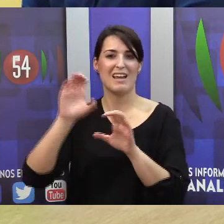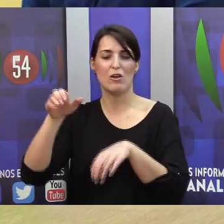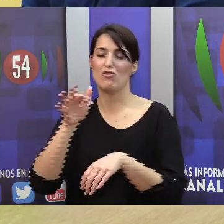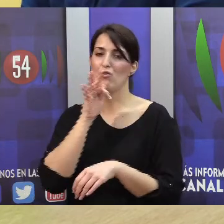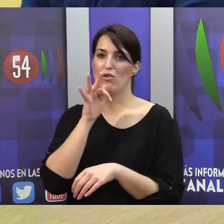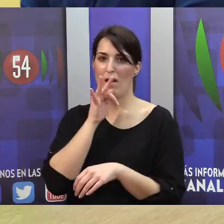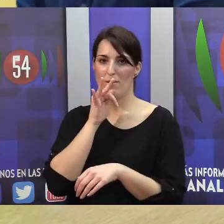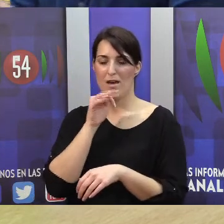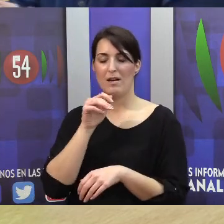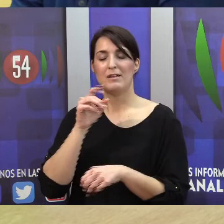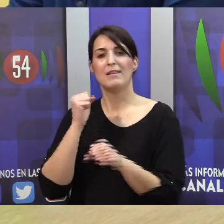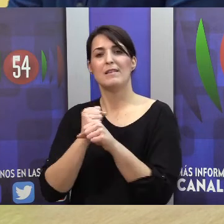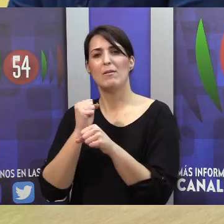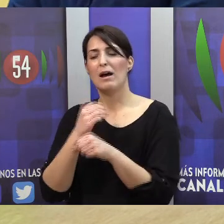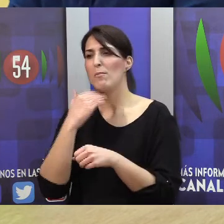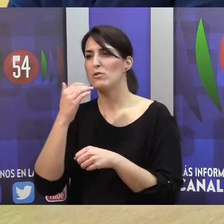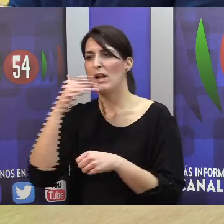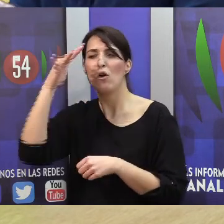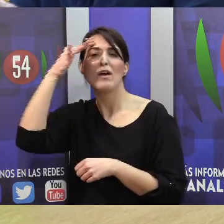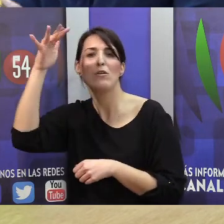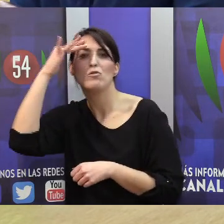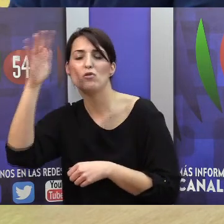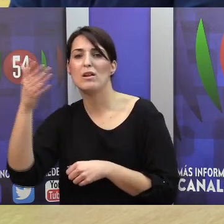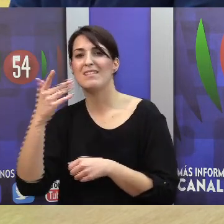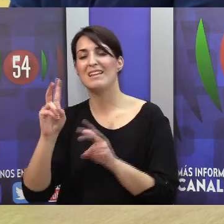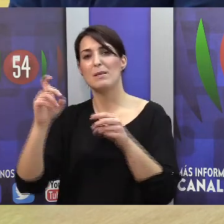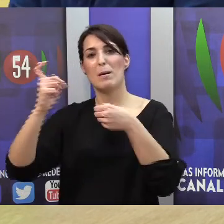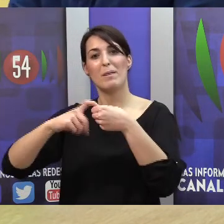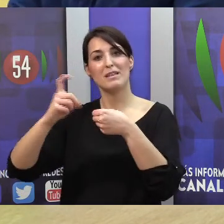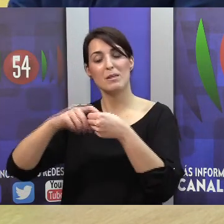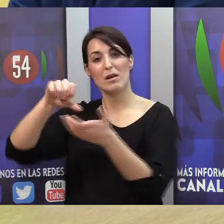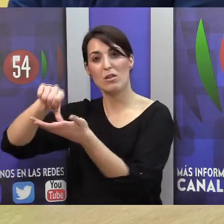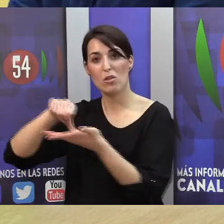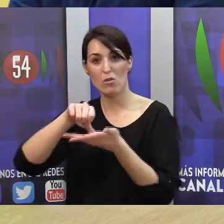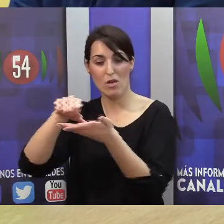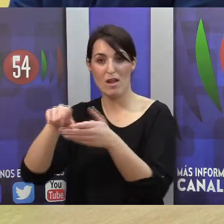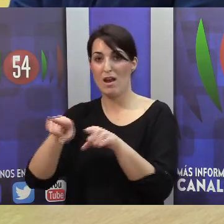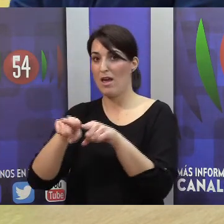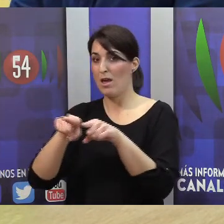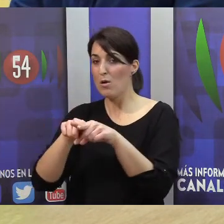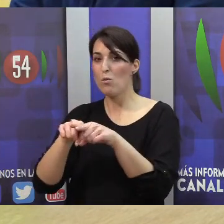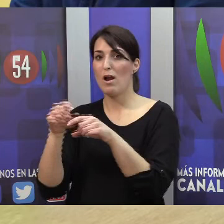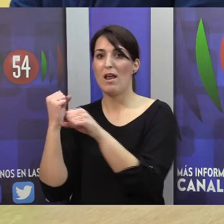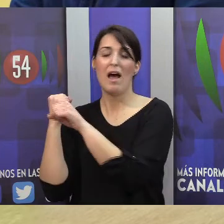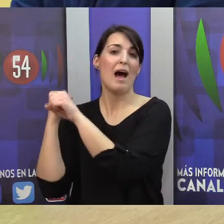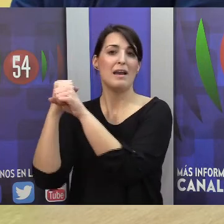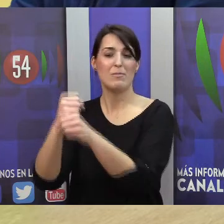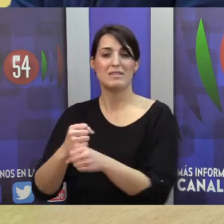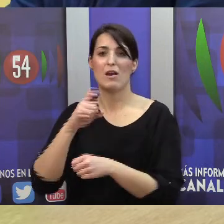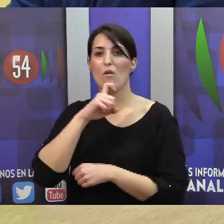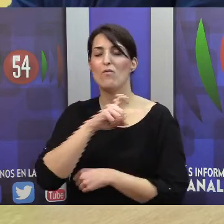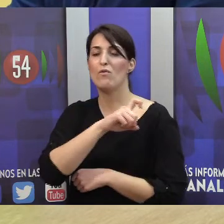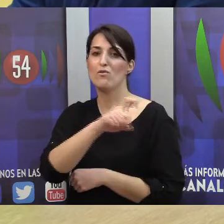que es tan ilusionante, tan de participación ciudadana como es la conmemoración del centenario de la fundación de la catedral,